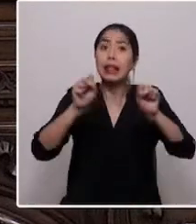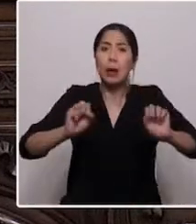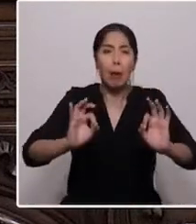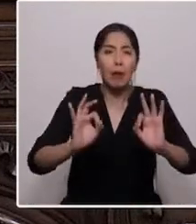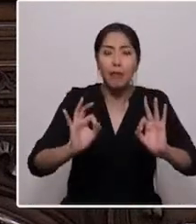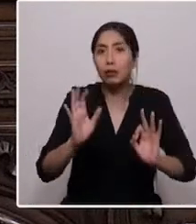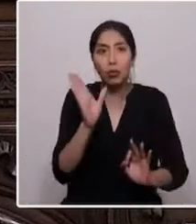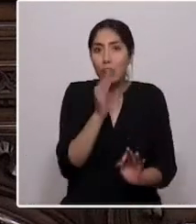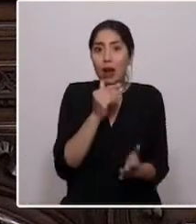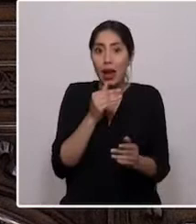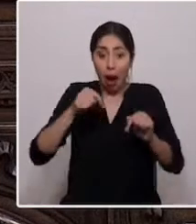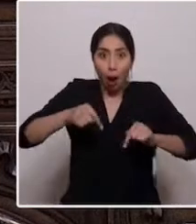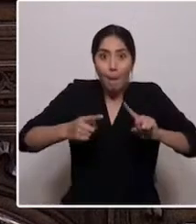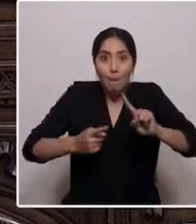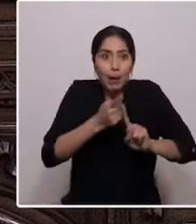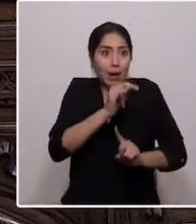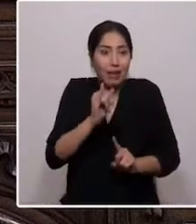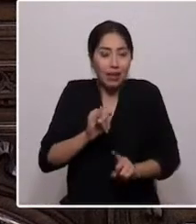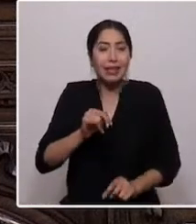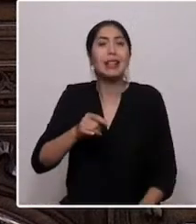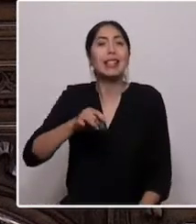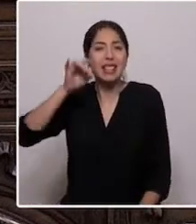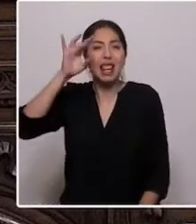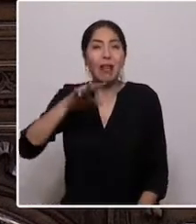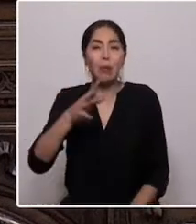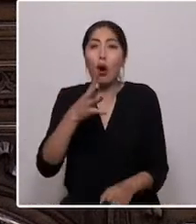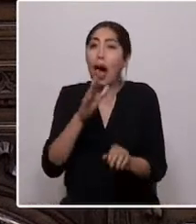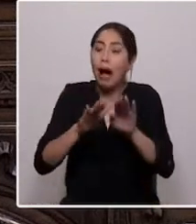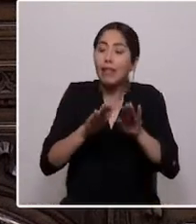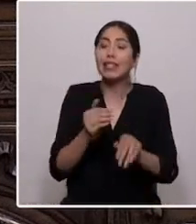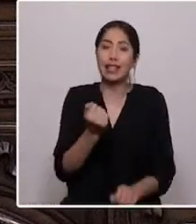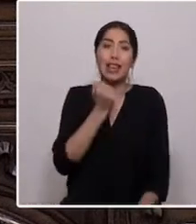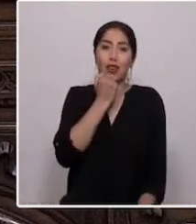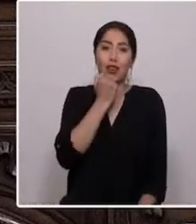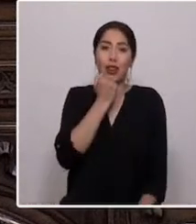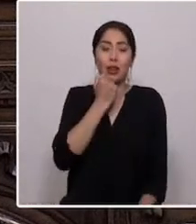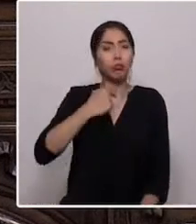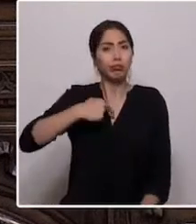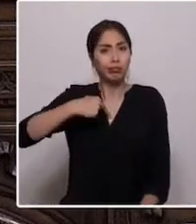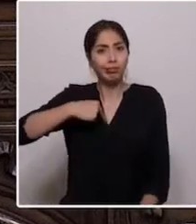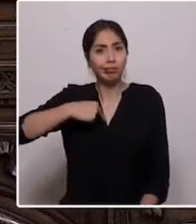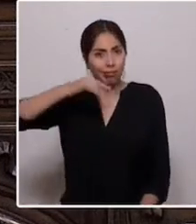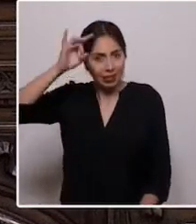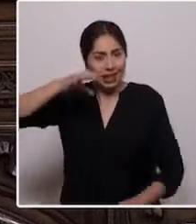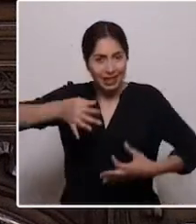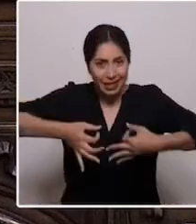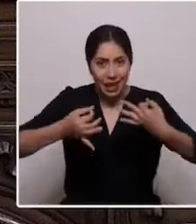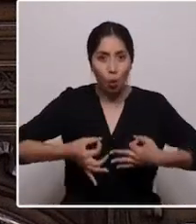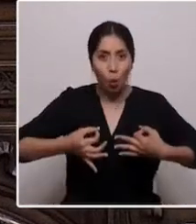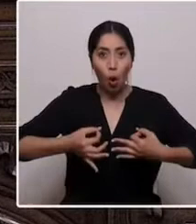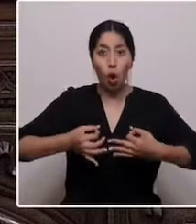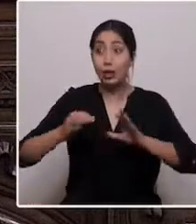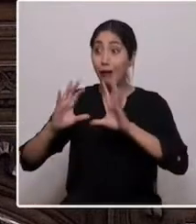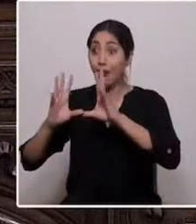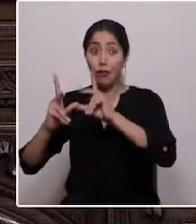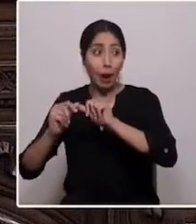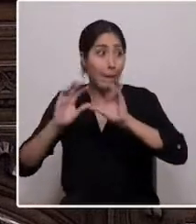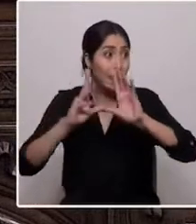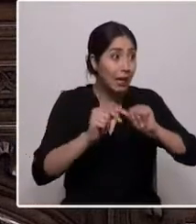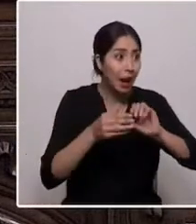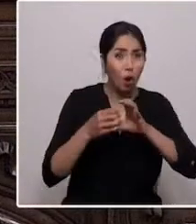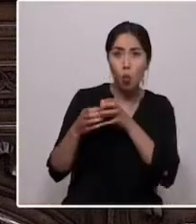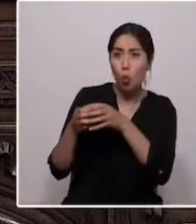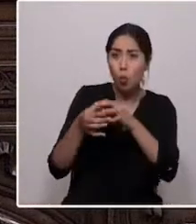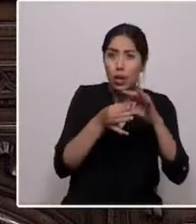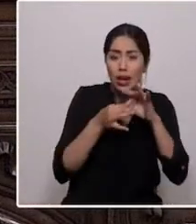como es la primera vez, sabemos que vamos a cometer errores. Estoy convencido de que si en familia logramos congregarnos